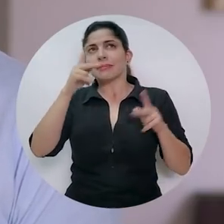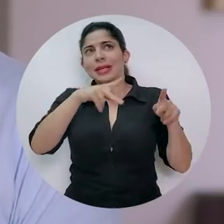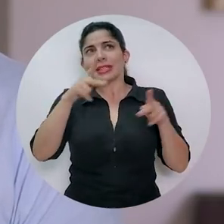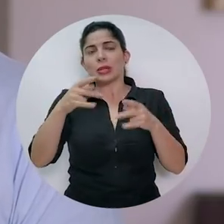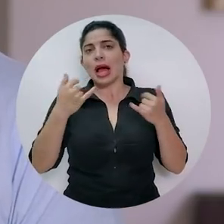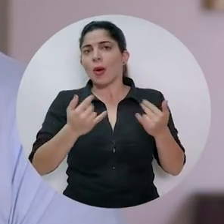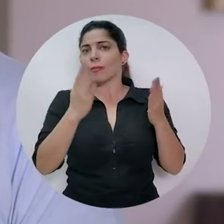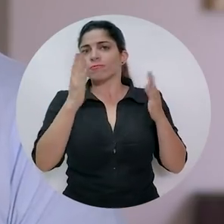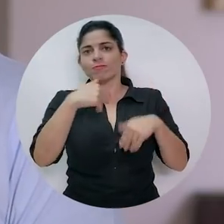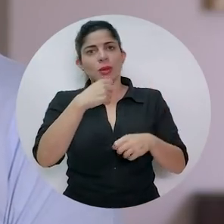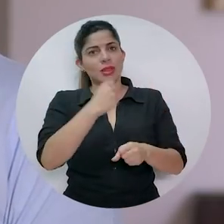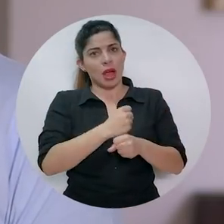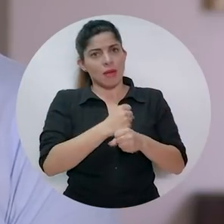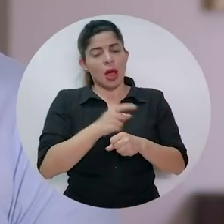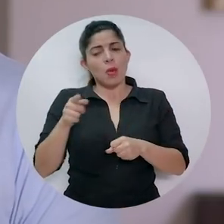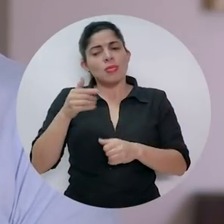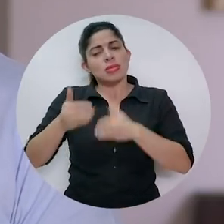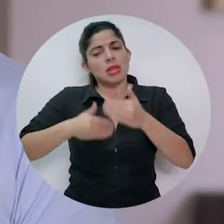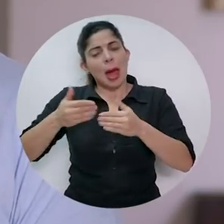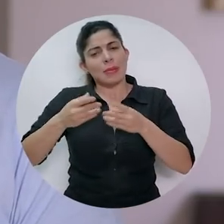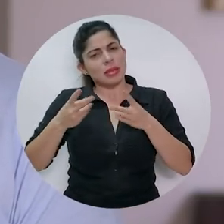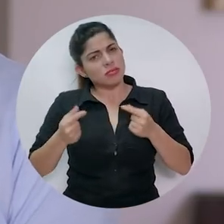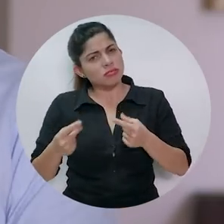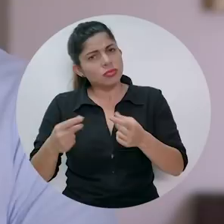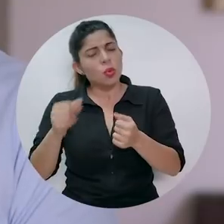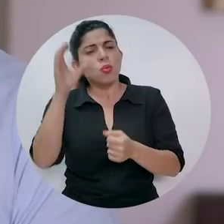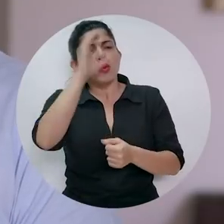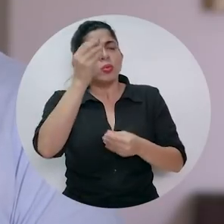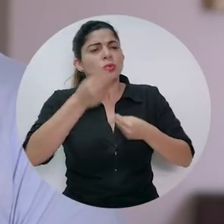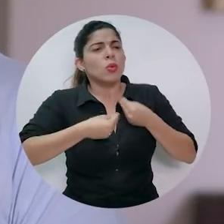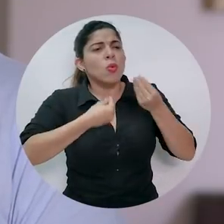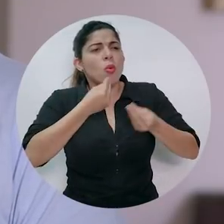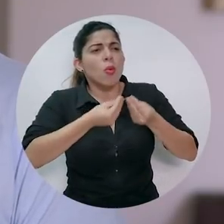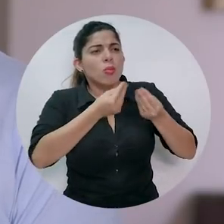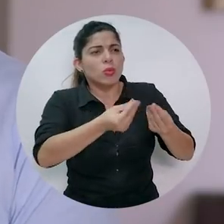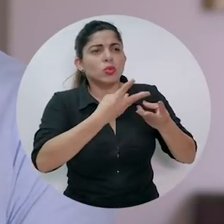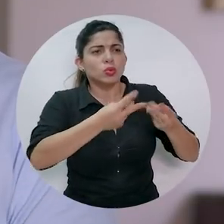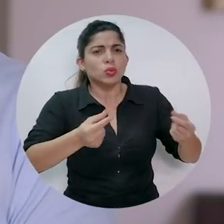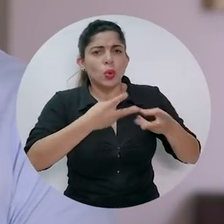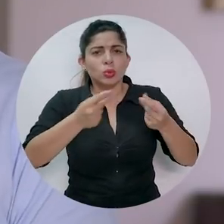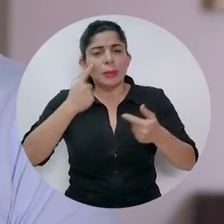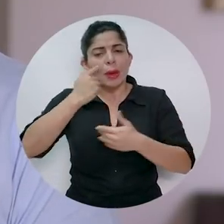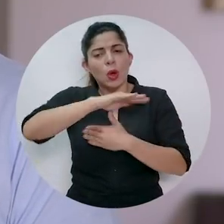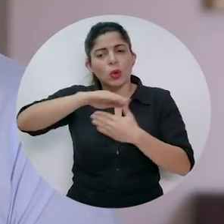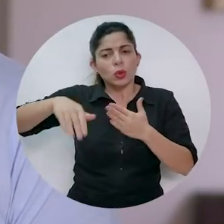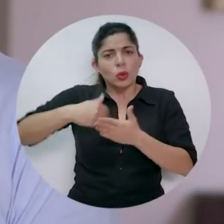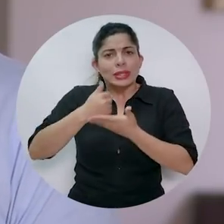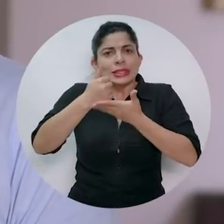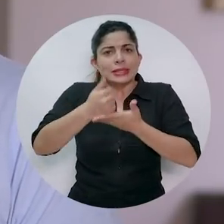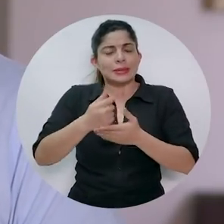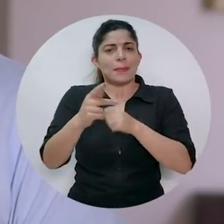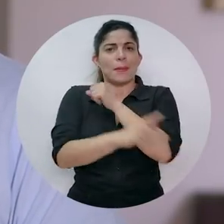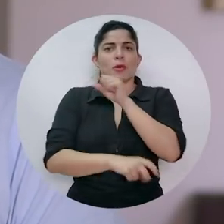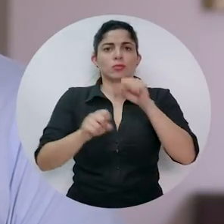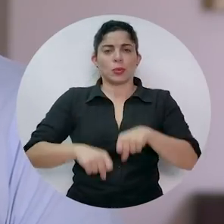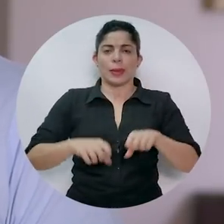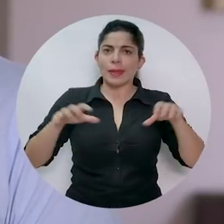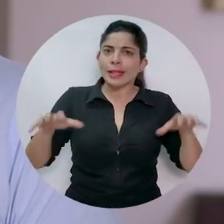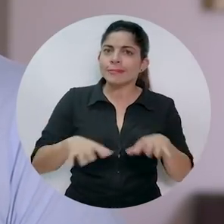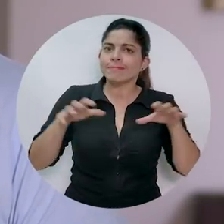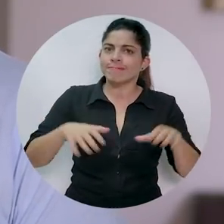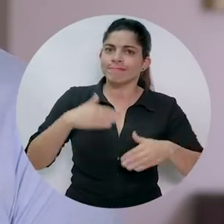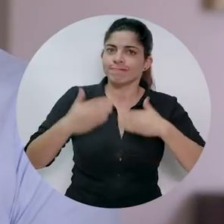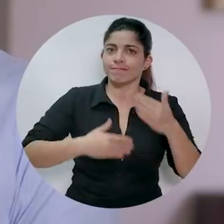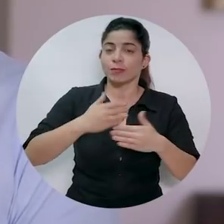que hoy no tienen un empleo. Agilicen trámites, busquen soluciones y ayudemos todos a que este país se reactive.